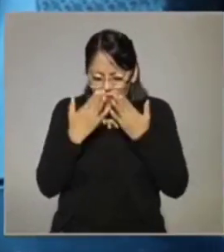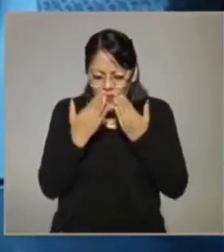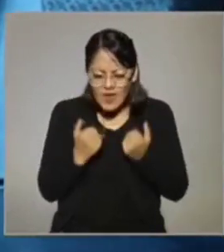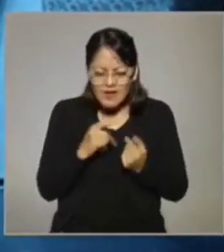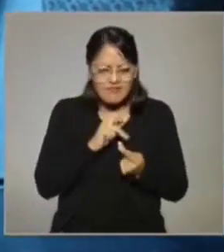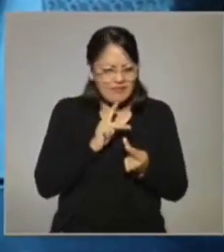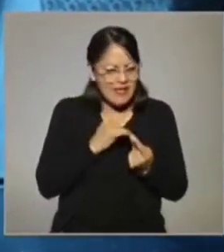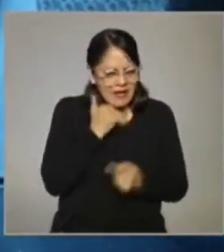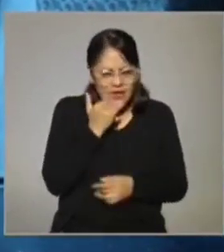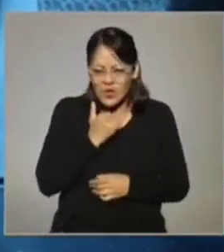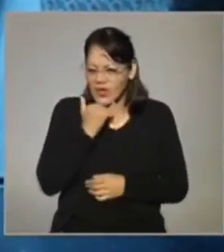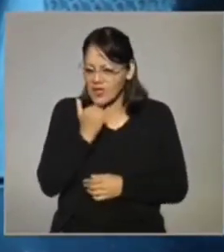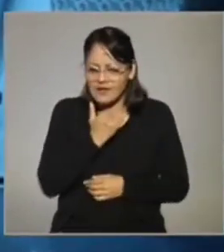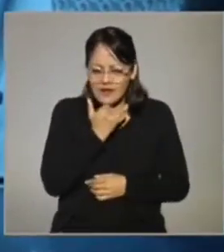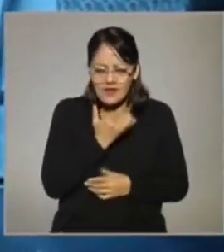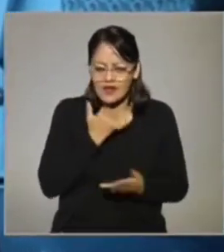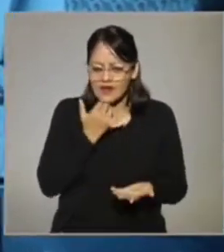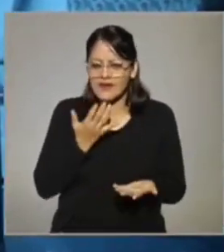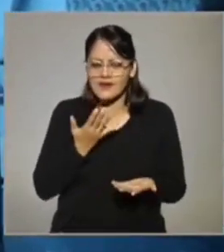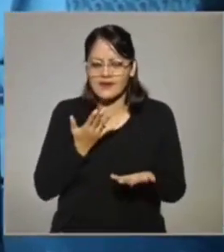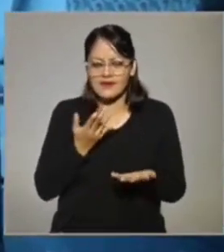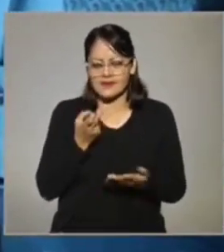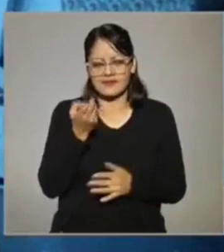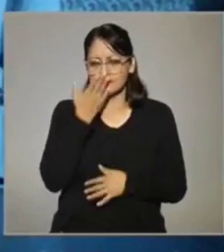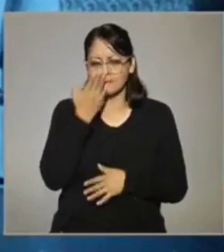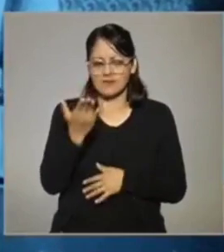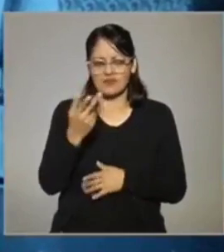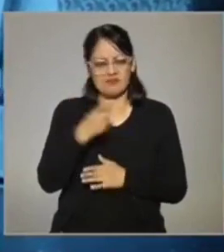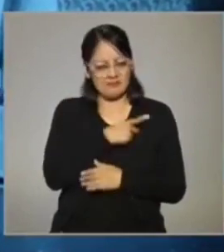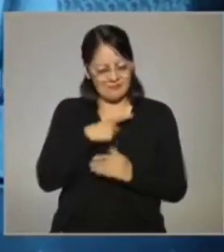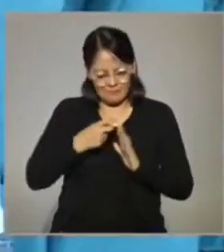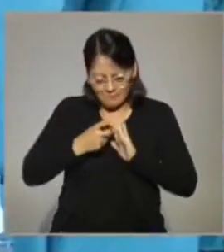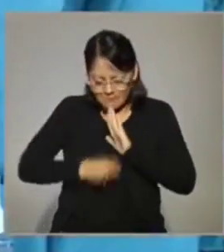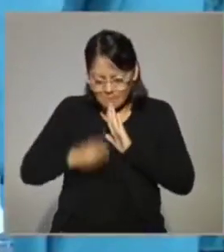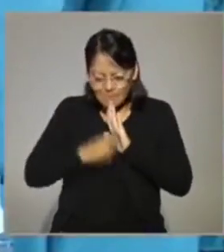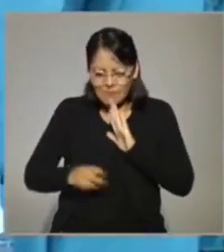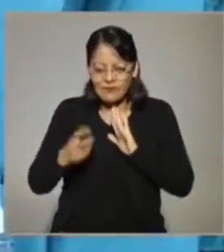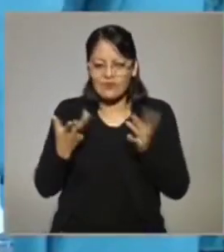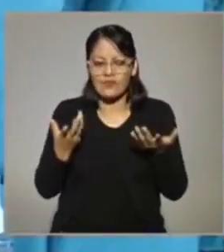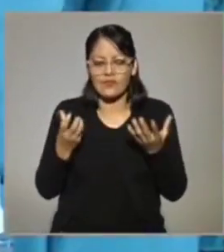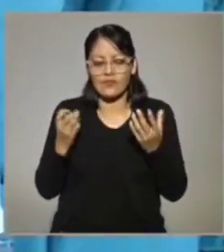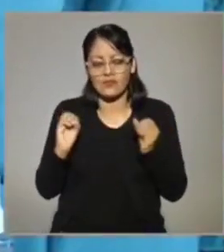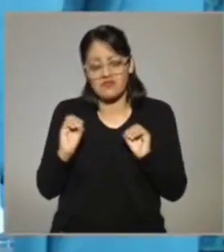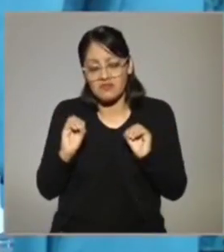acá otra imperfección y eso... Eso no está bien. que limarlas o...